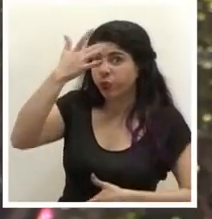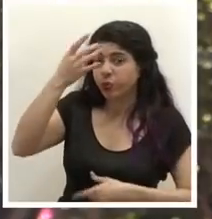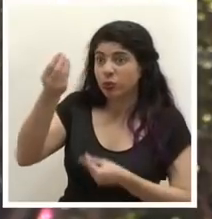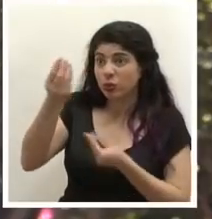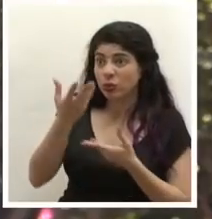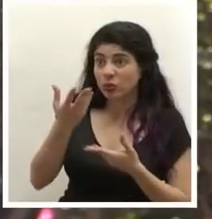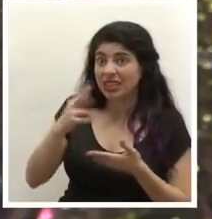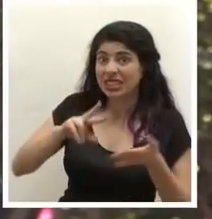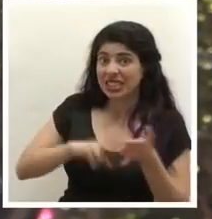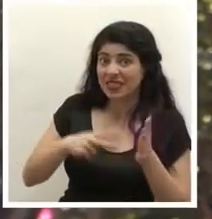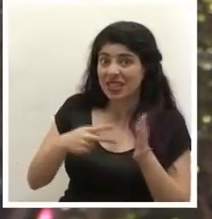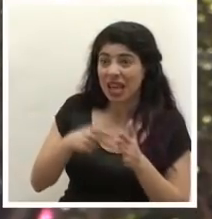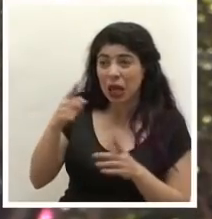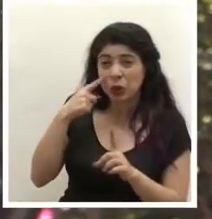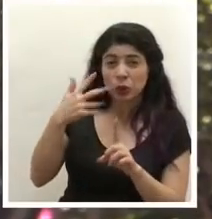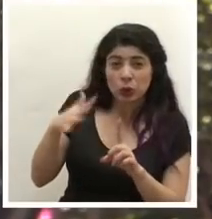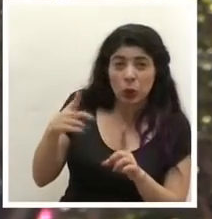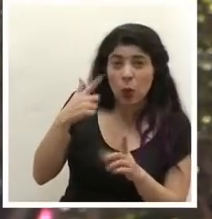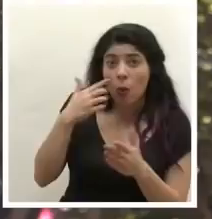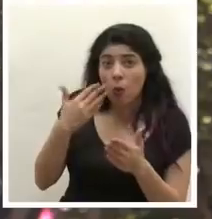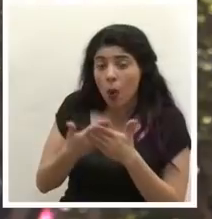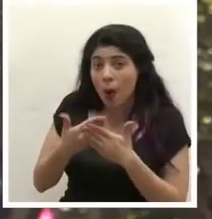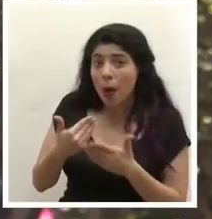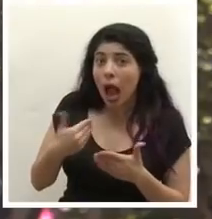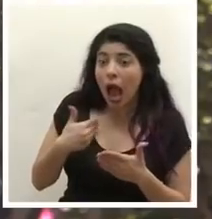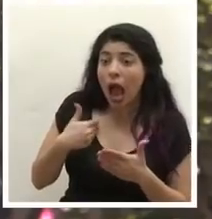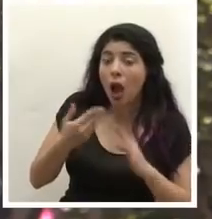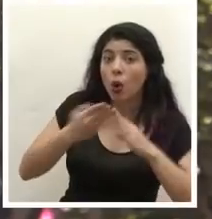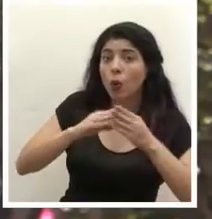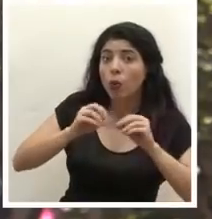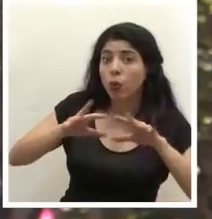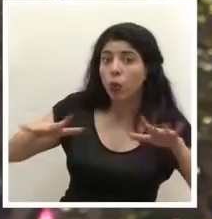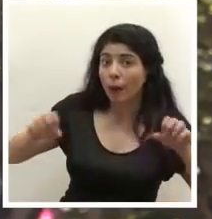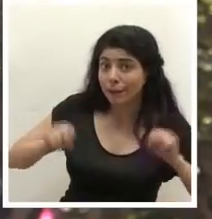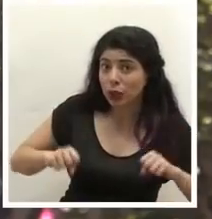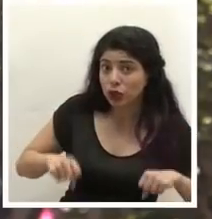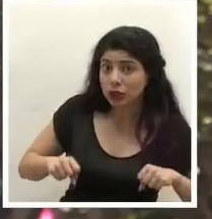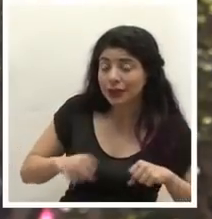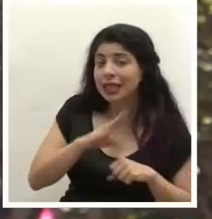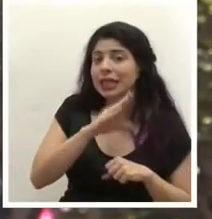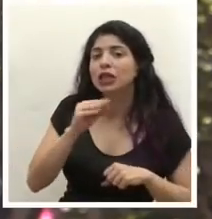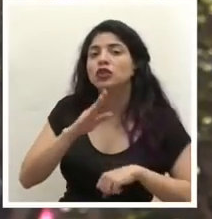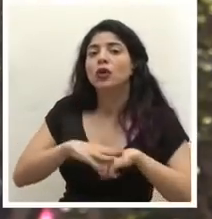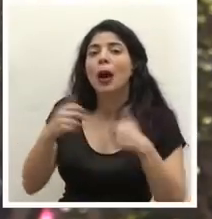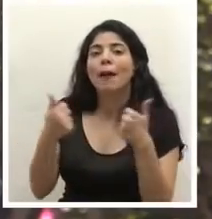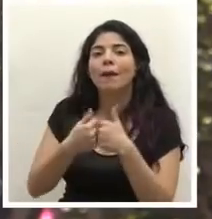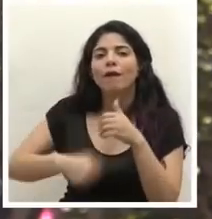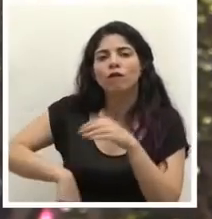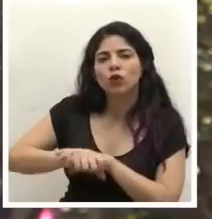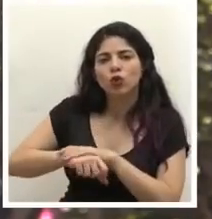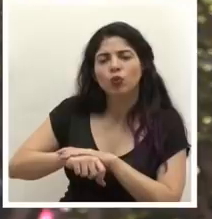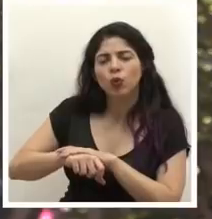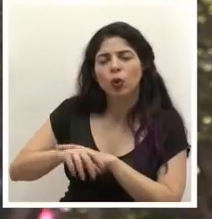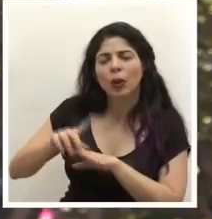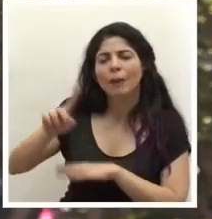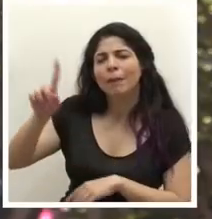si se tiene o no sospechas alguna evidencia de que haya transmisión comunitaria y sobre el aspecto particular de los campeonatos de fútbol la